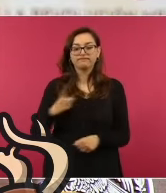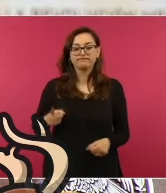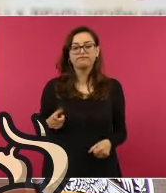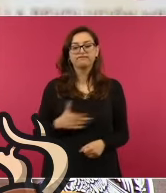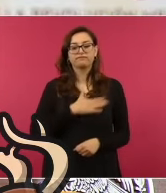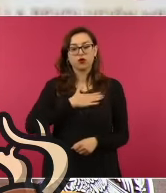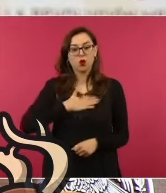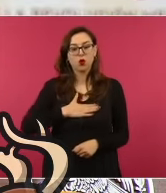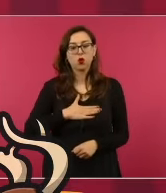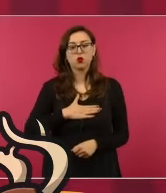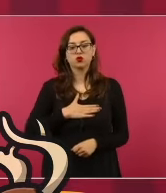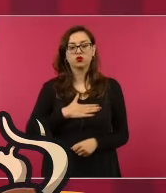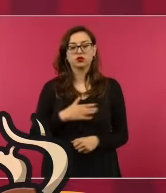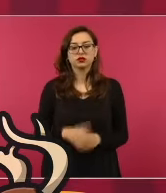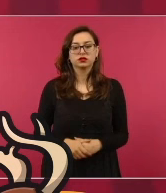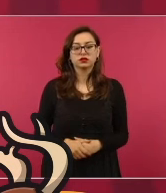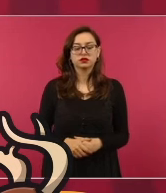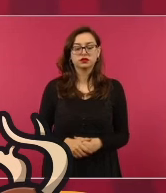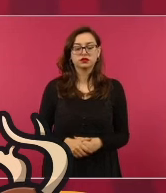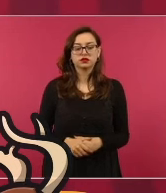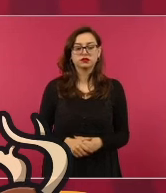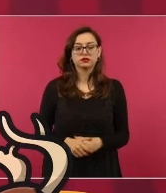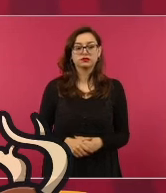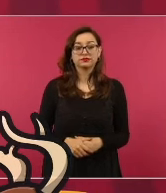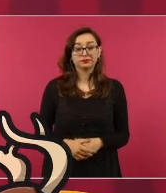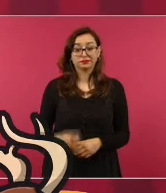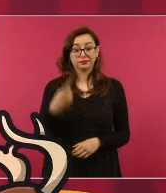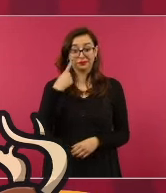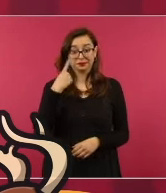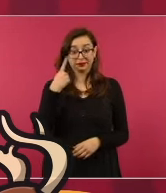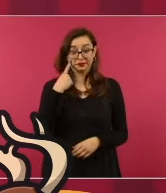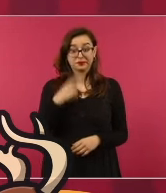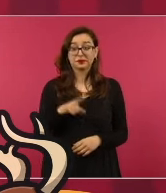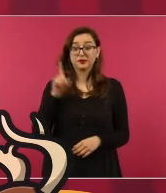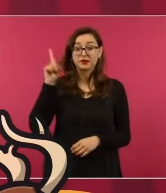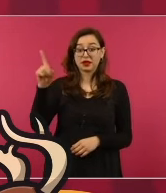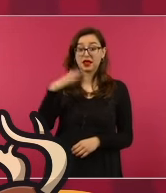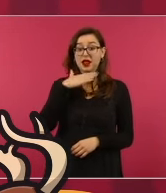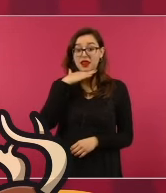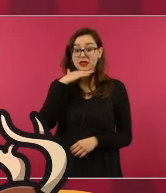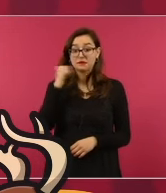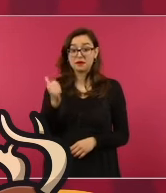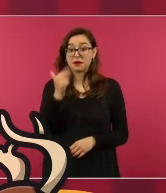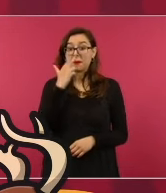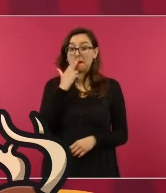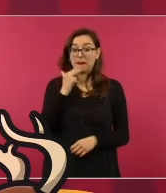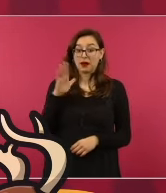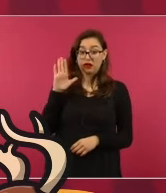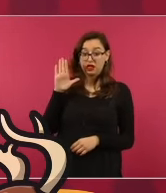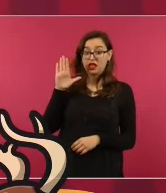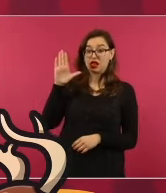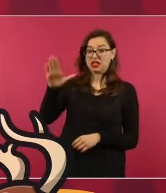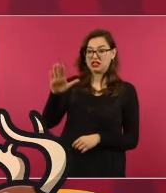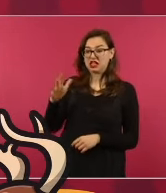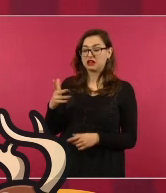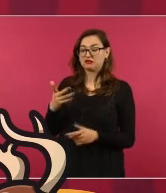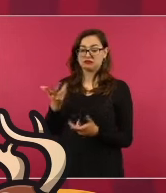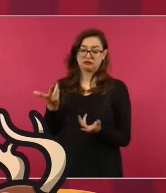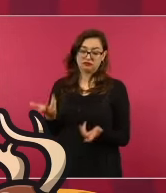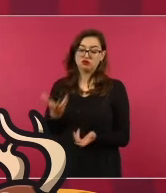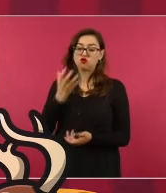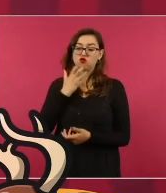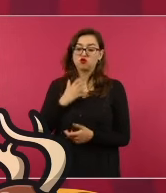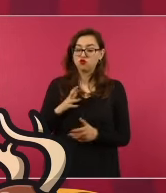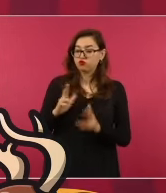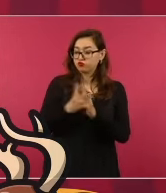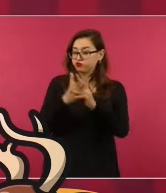la barbaridad de Hitler, yo creo que en el mundo el